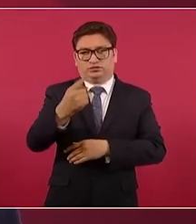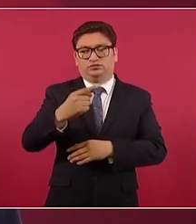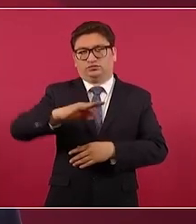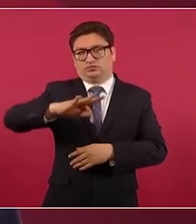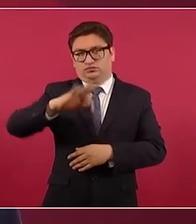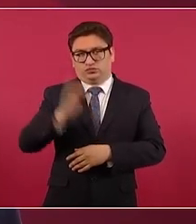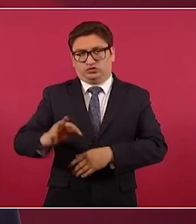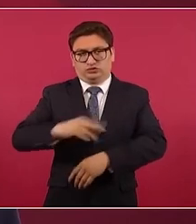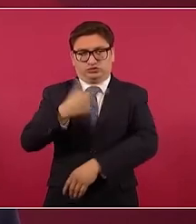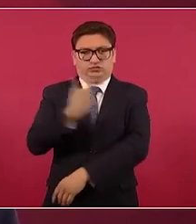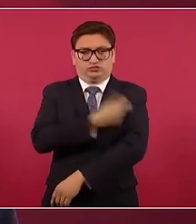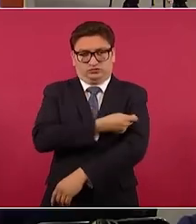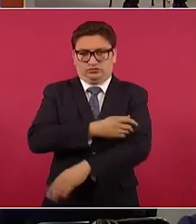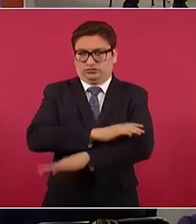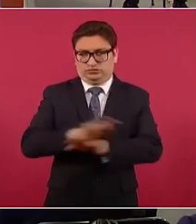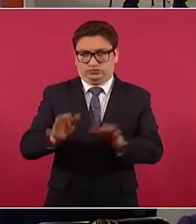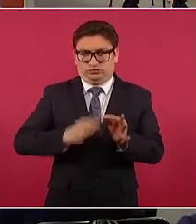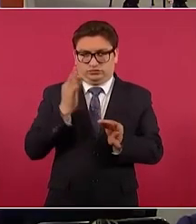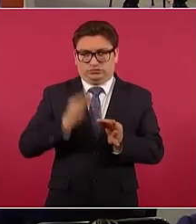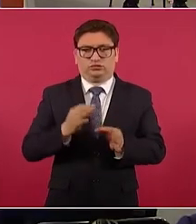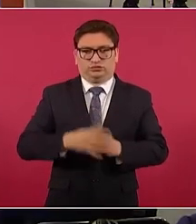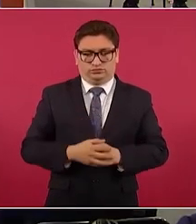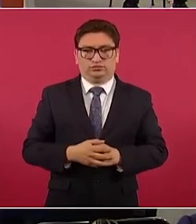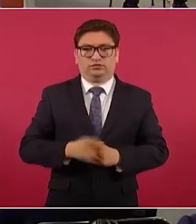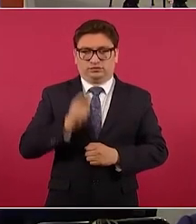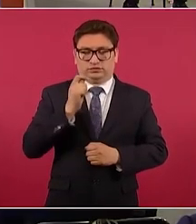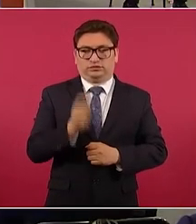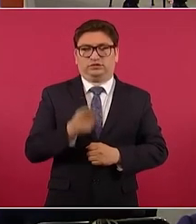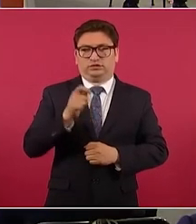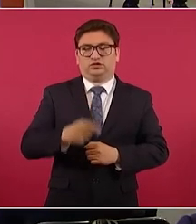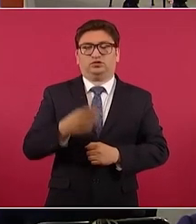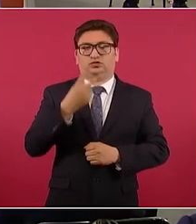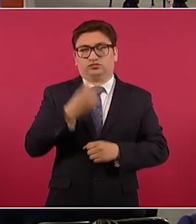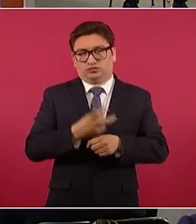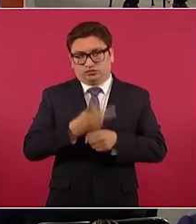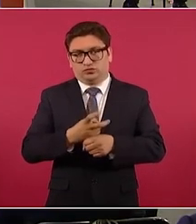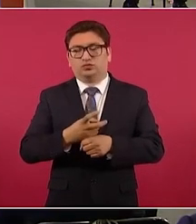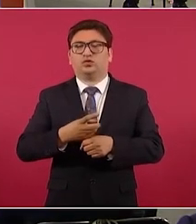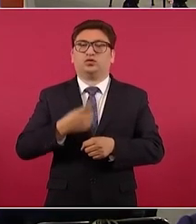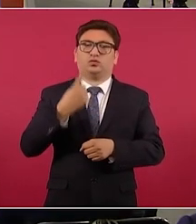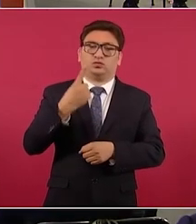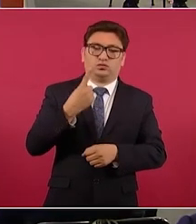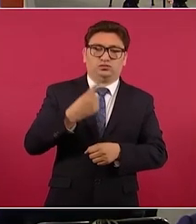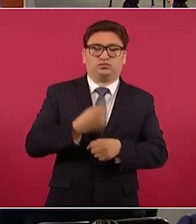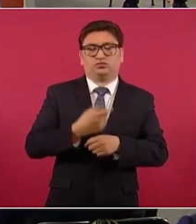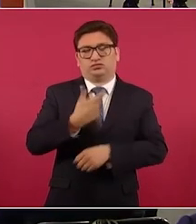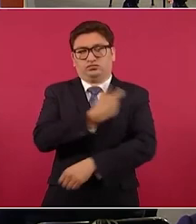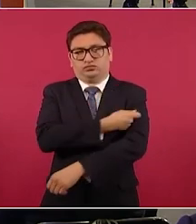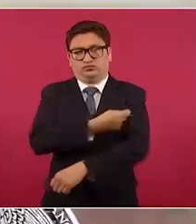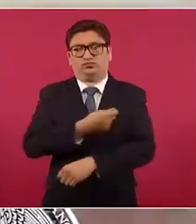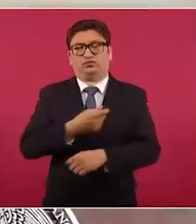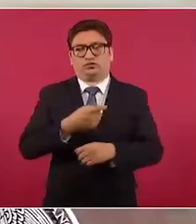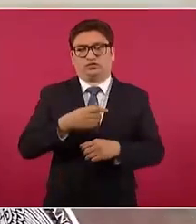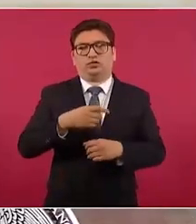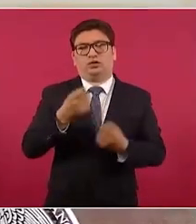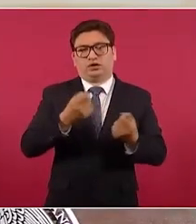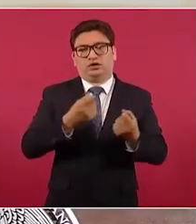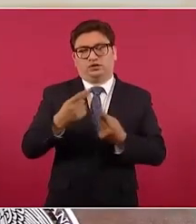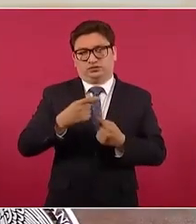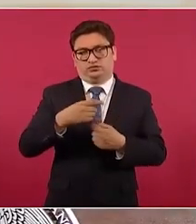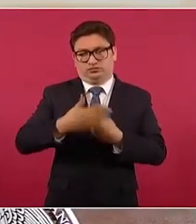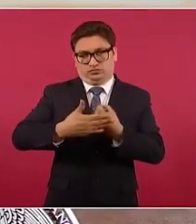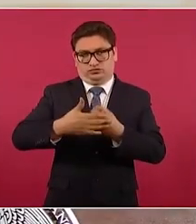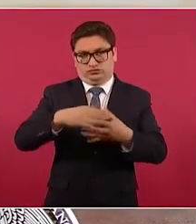de cobertura de vacunación eso incluye los esquemas de dos dosis de una dosis y en su momento enseguida